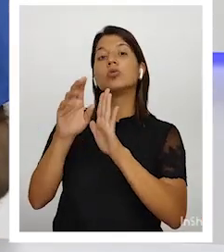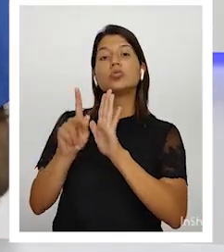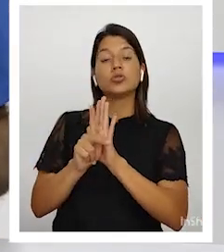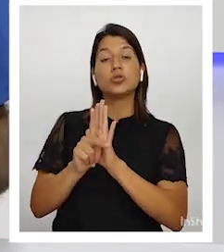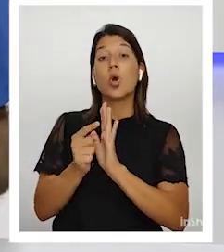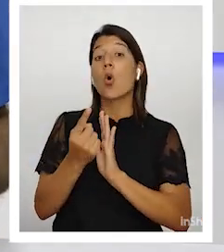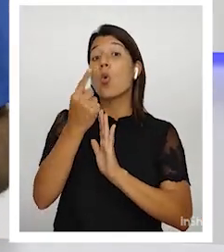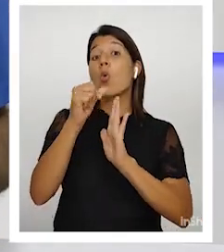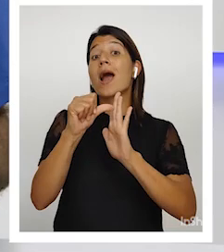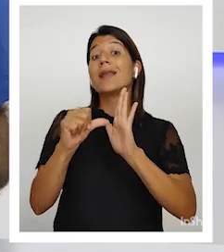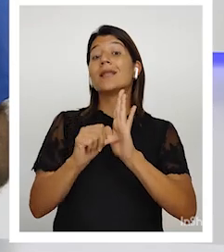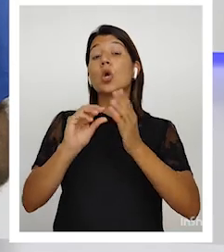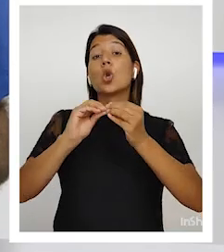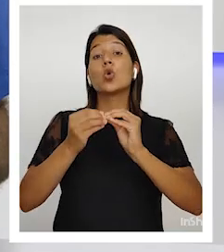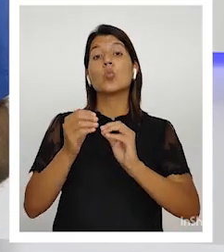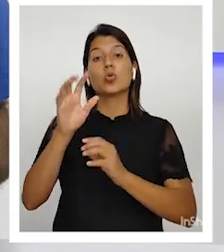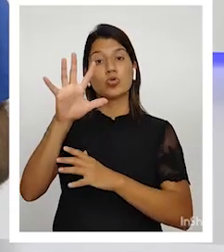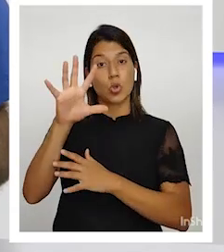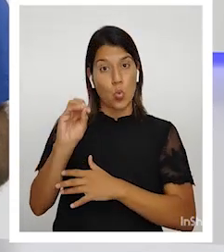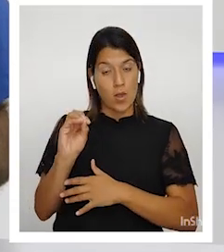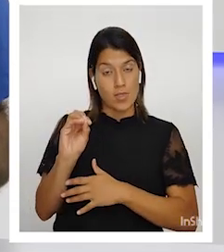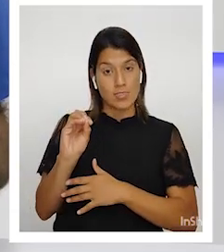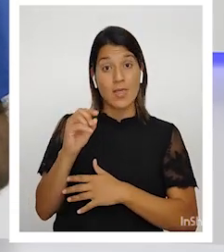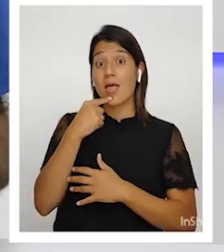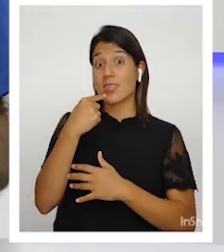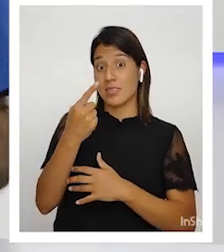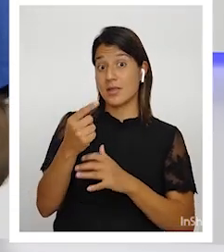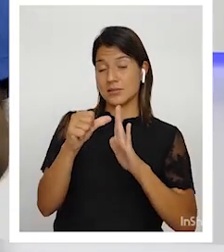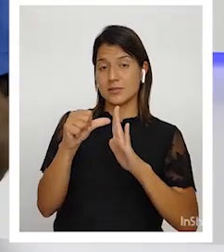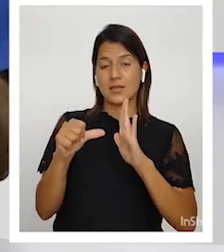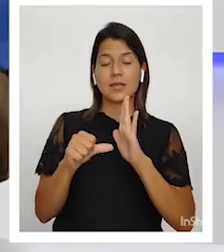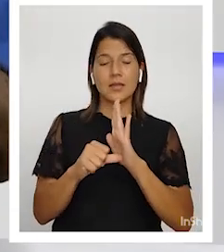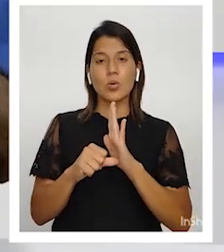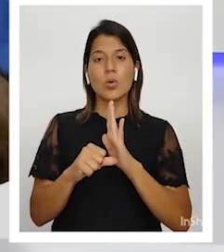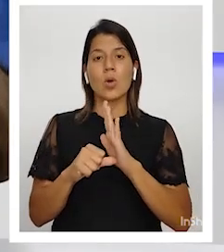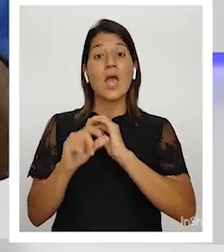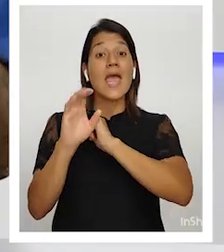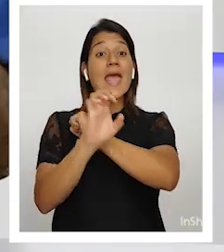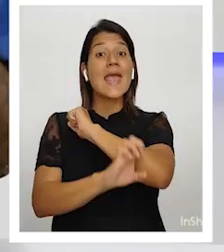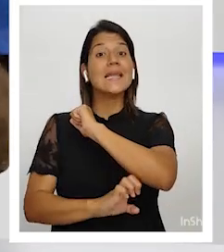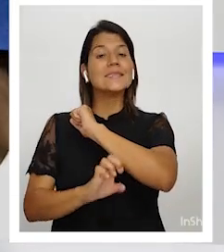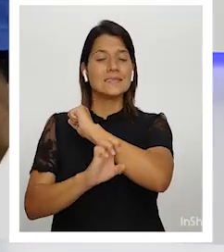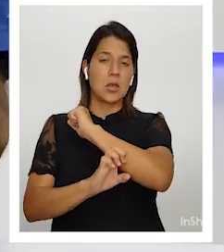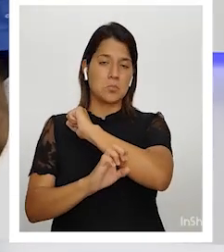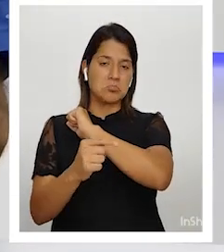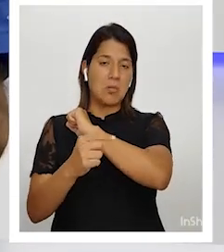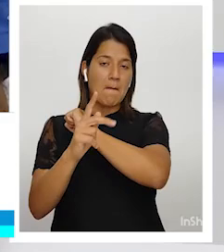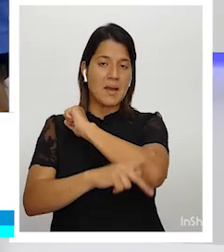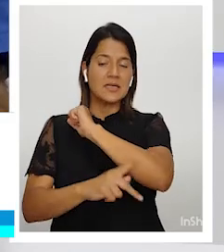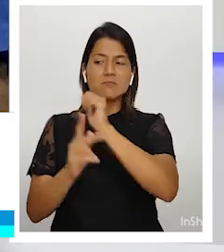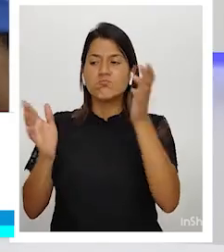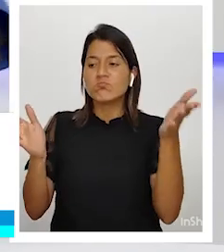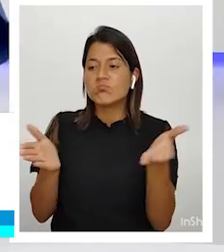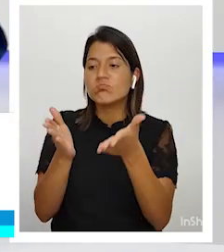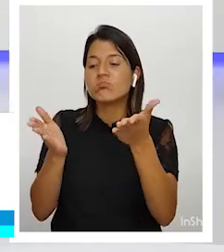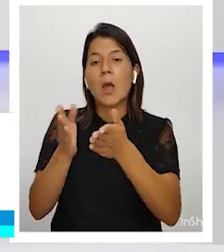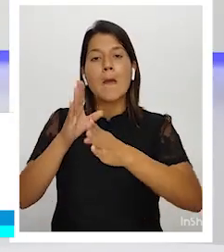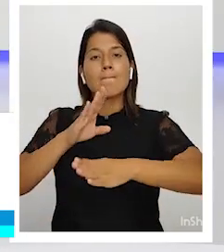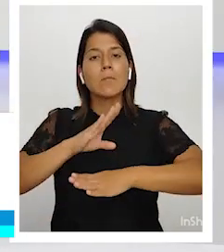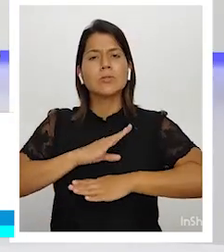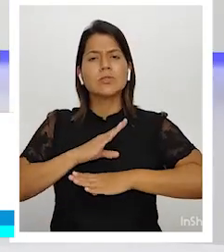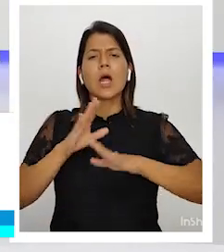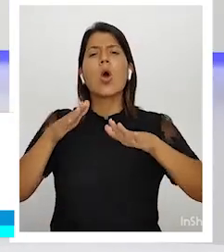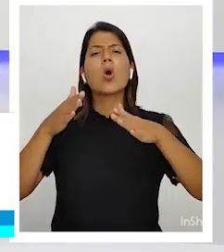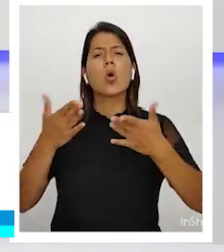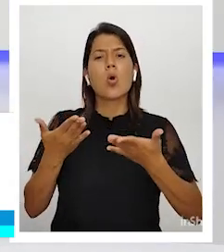artículo que es el 50, que dice que el Estado promoverá el bienestar, impulsando